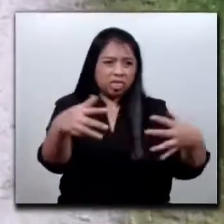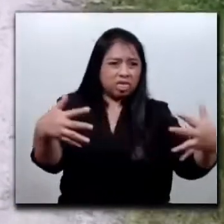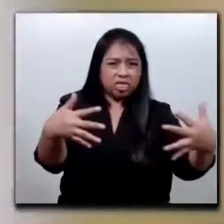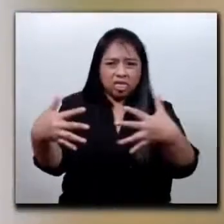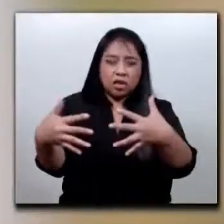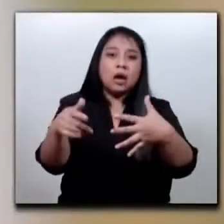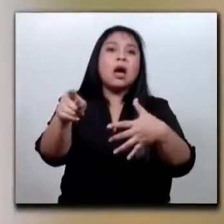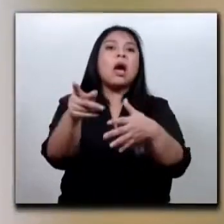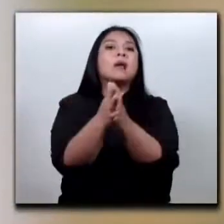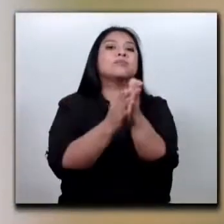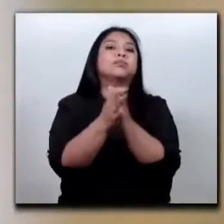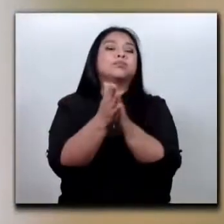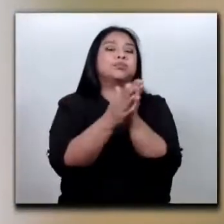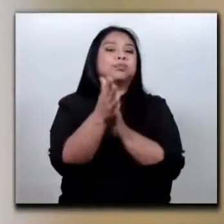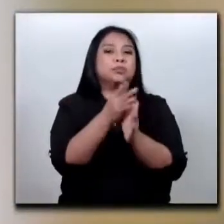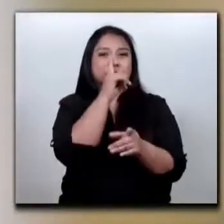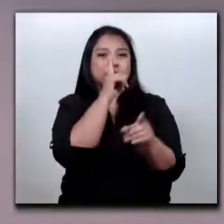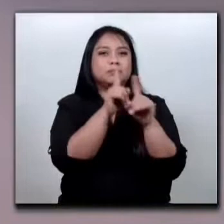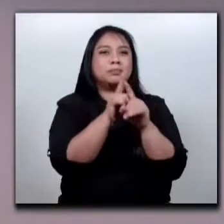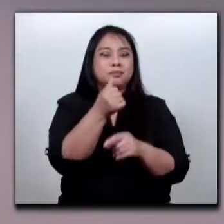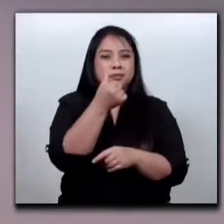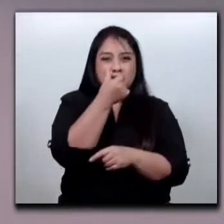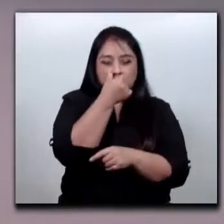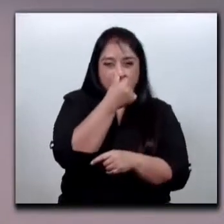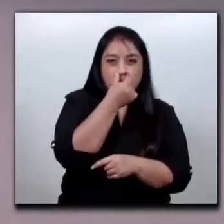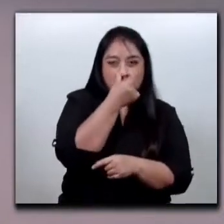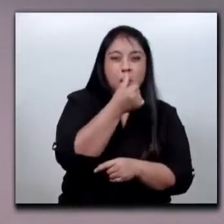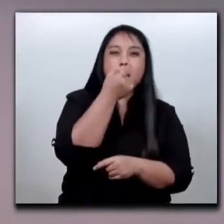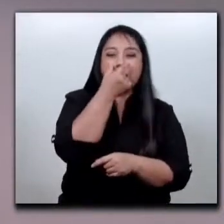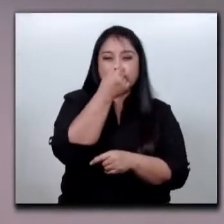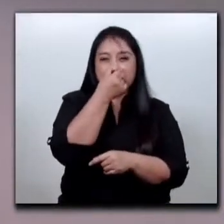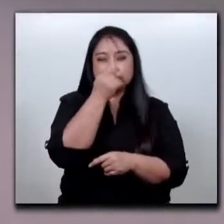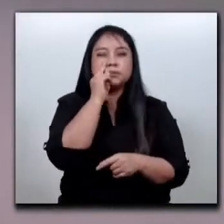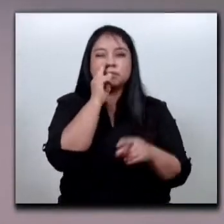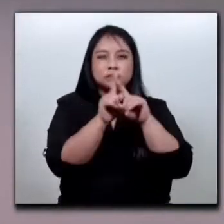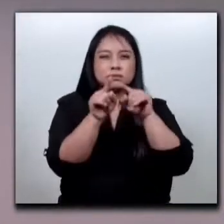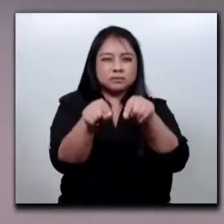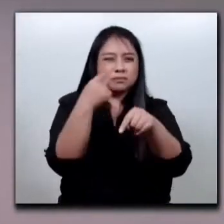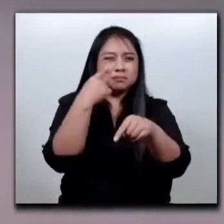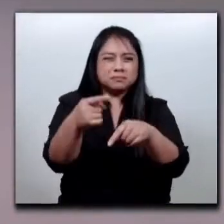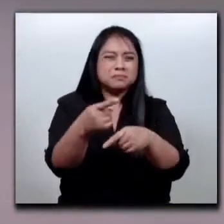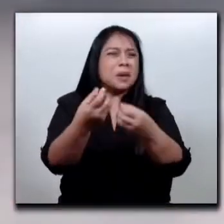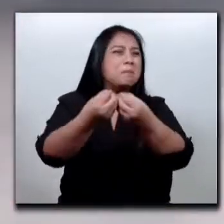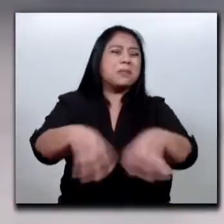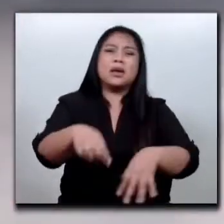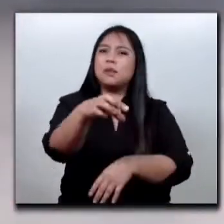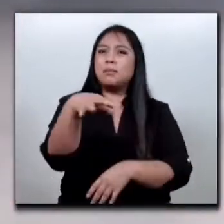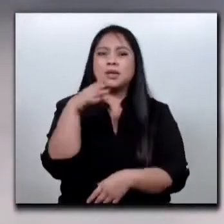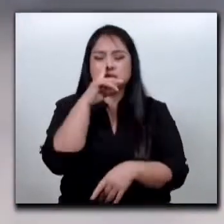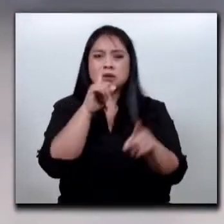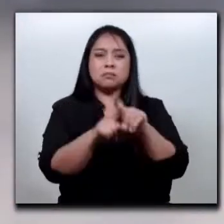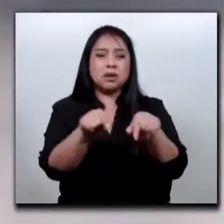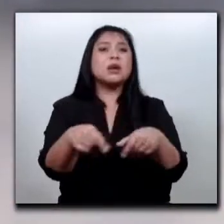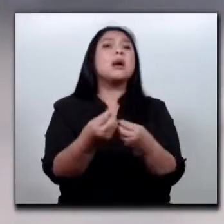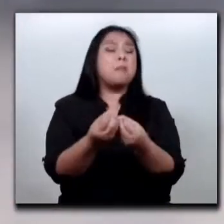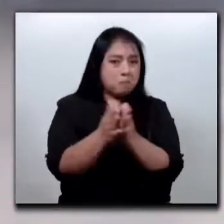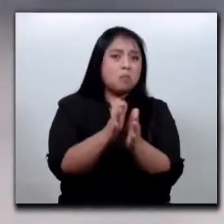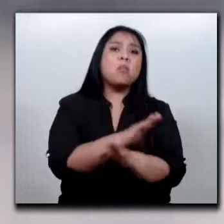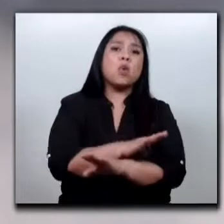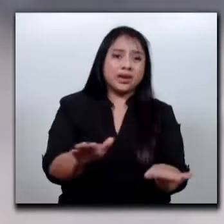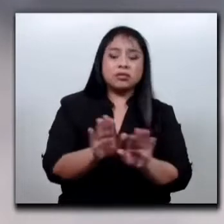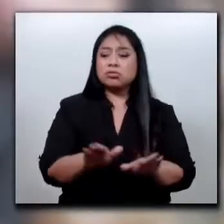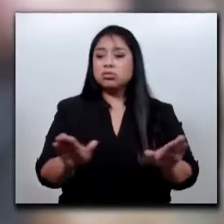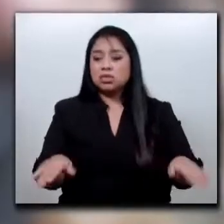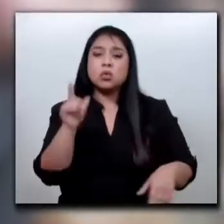organizado, robando la paz y la tranquilidad de sus habitantes. Lamentablemente han existido pérdidas humanas de niños, mujeres,